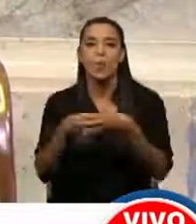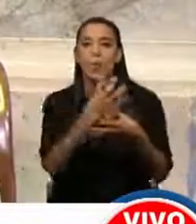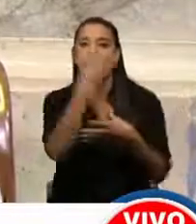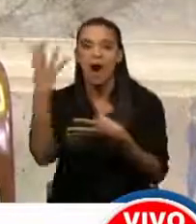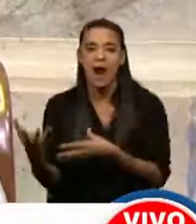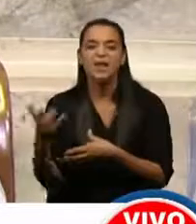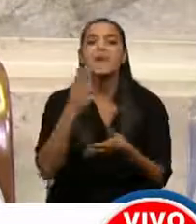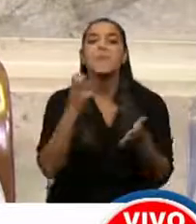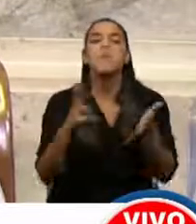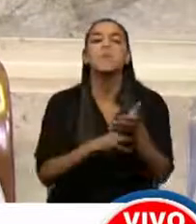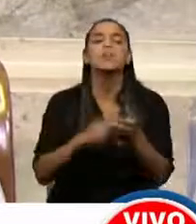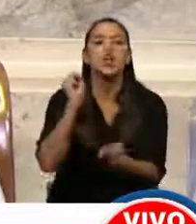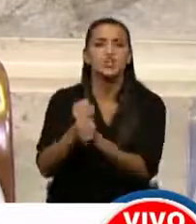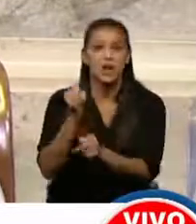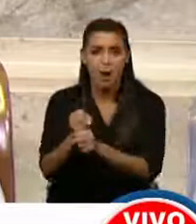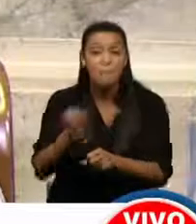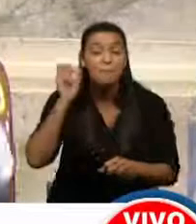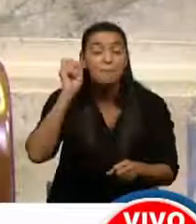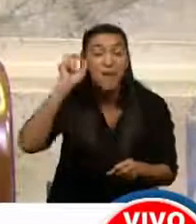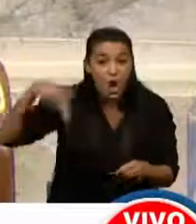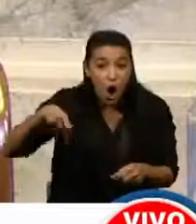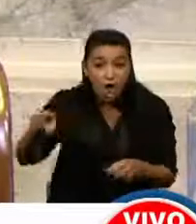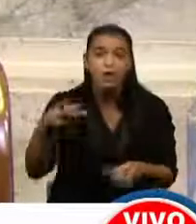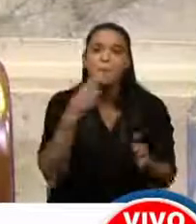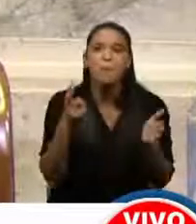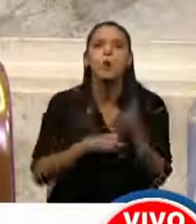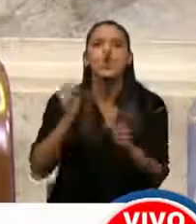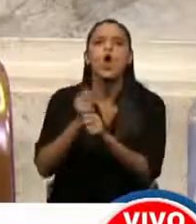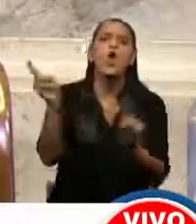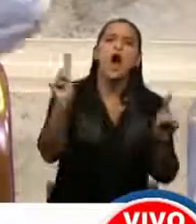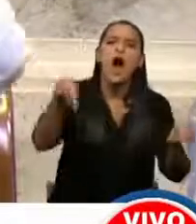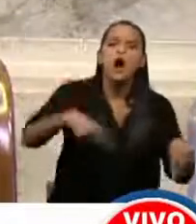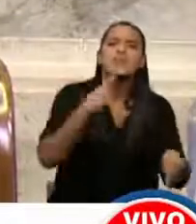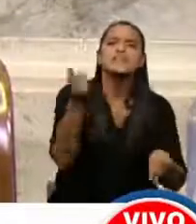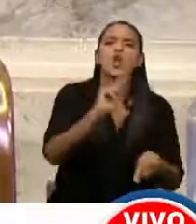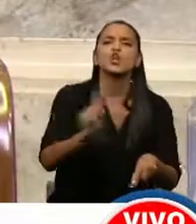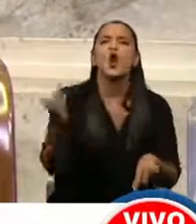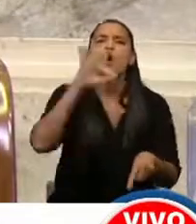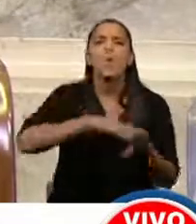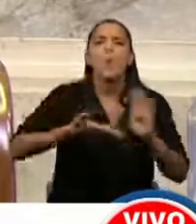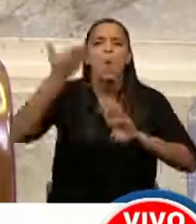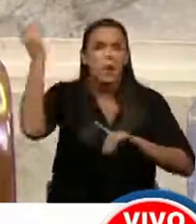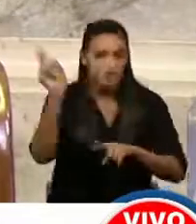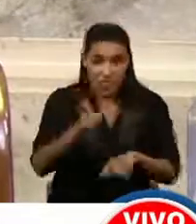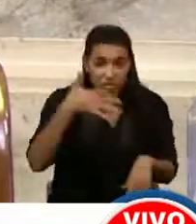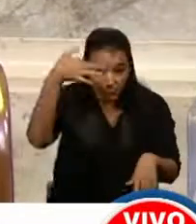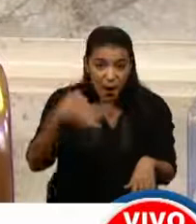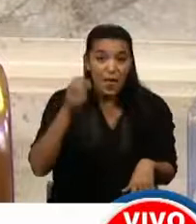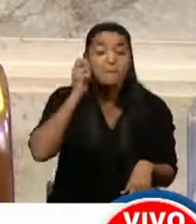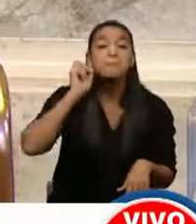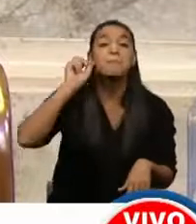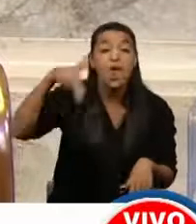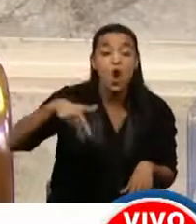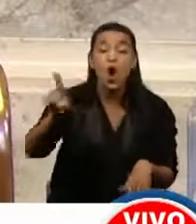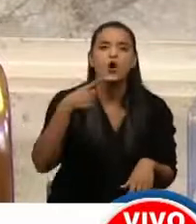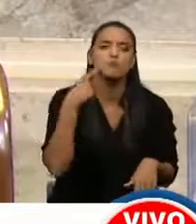trabajadores. El general Perón le pone impuestos a los trabajadores. Ahora acá están diciendo que no, porque eran los que ganaban mucho. La verdad es que el general Perón no